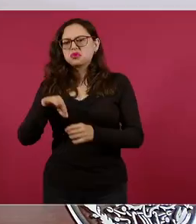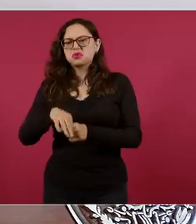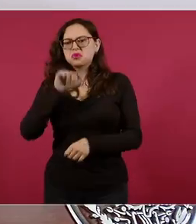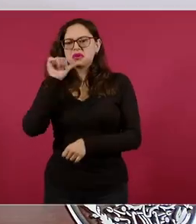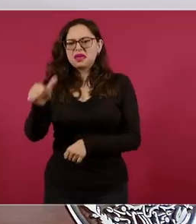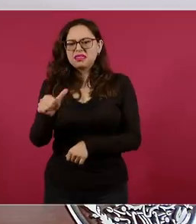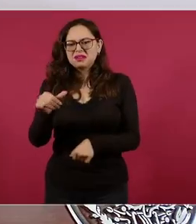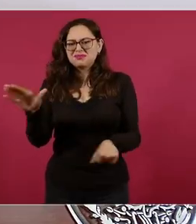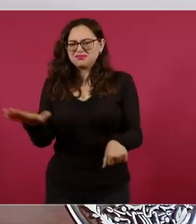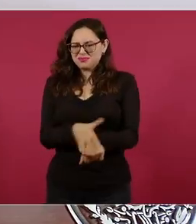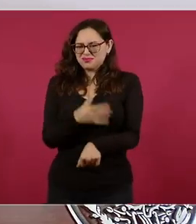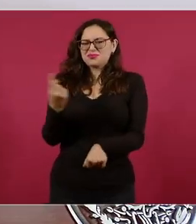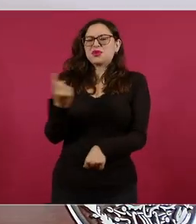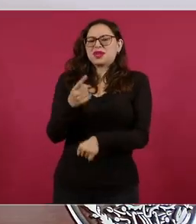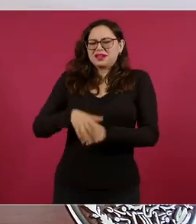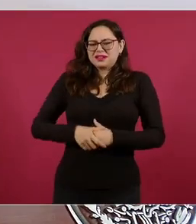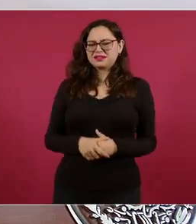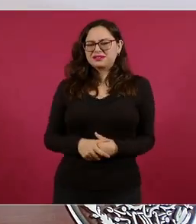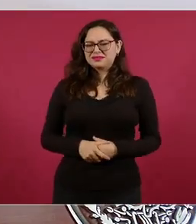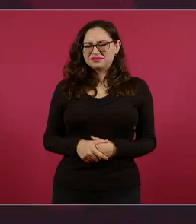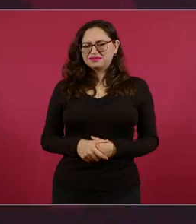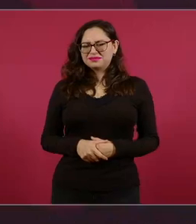un magistrado, un ministro,